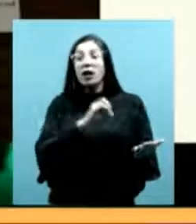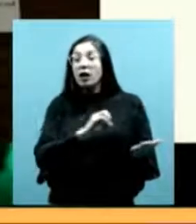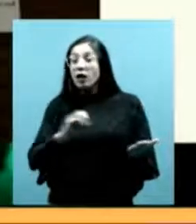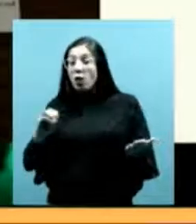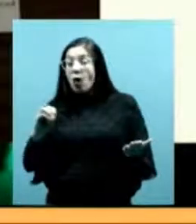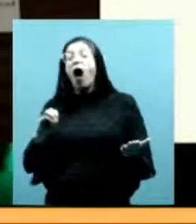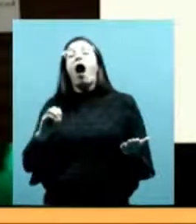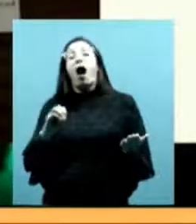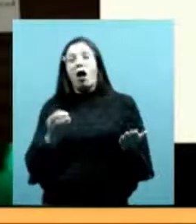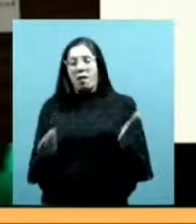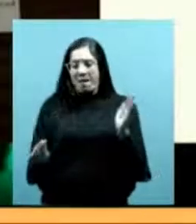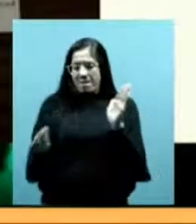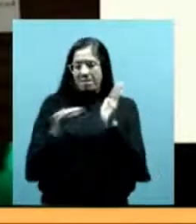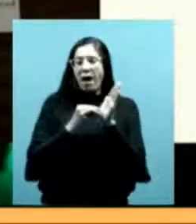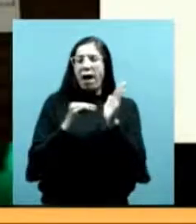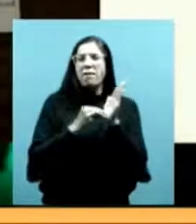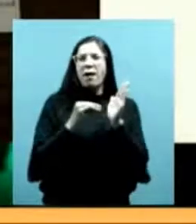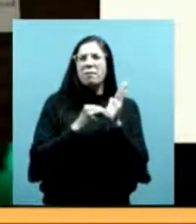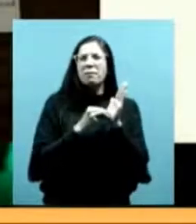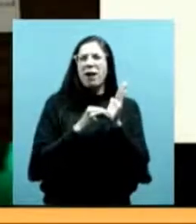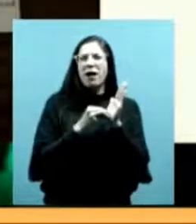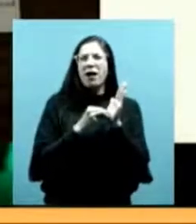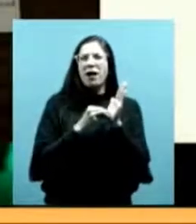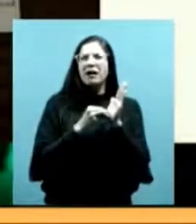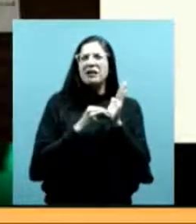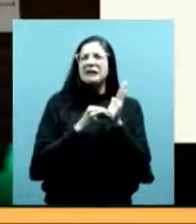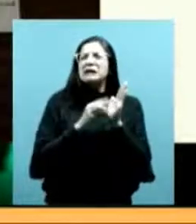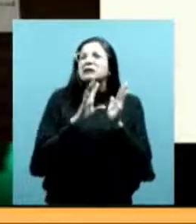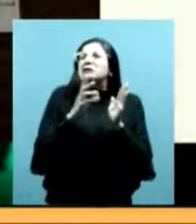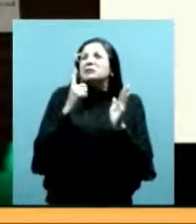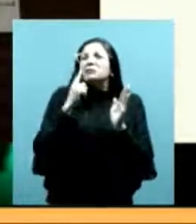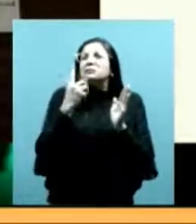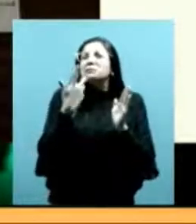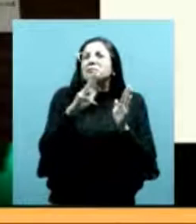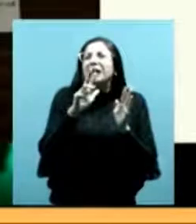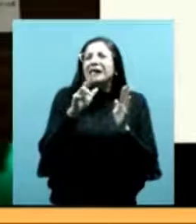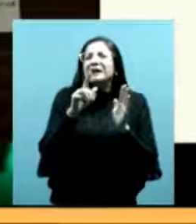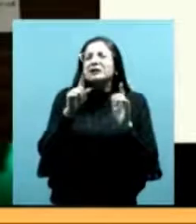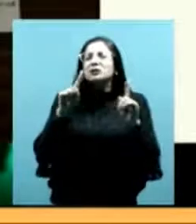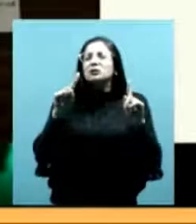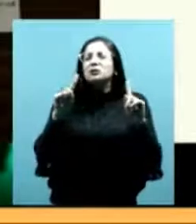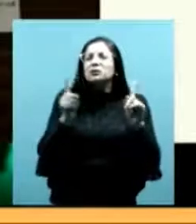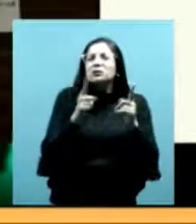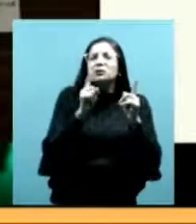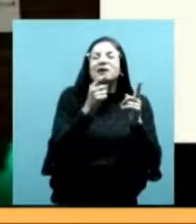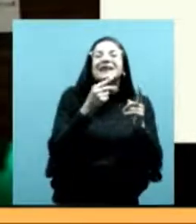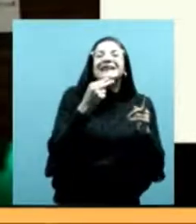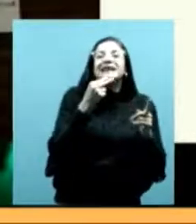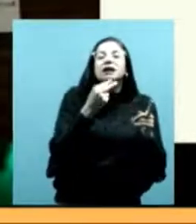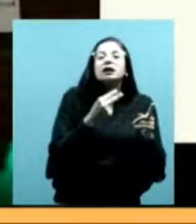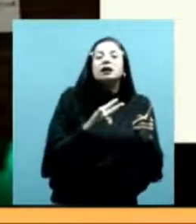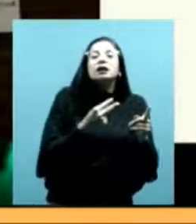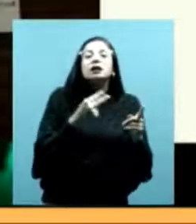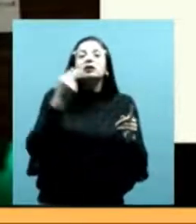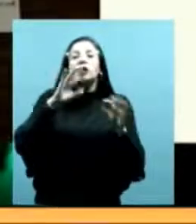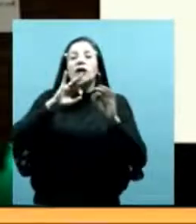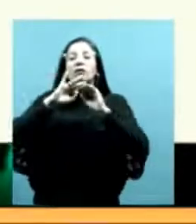también entonces son como pequeños fragmentos pequeños fragmentos de historia familiar muy acotaditos